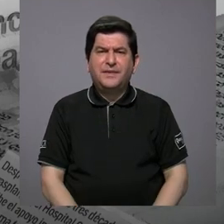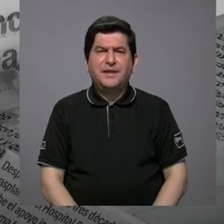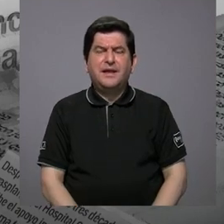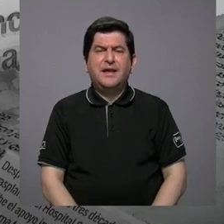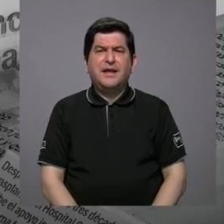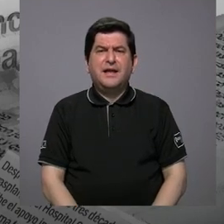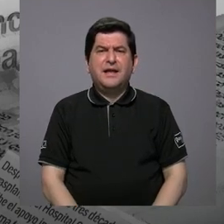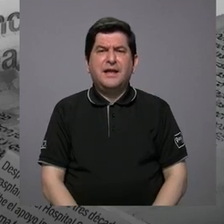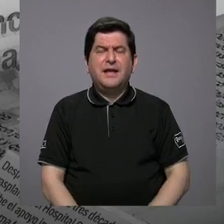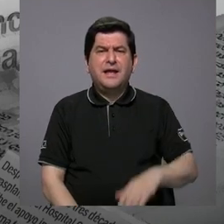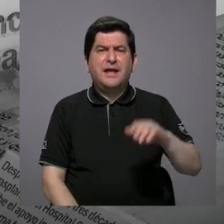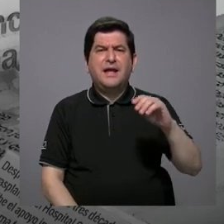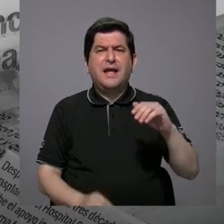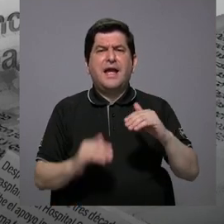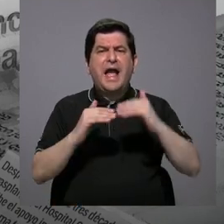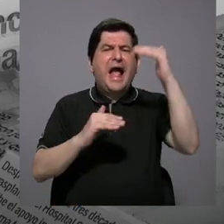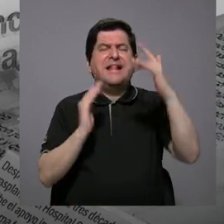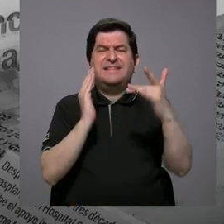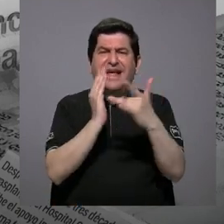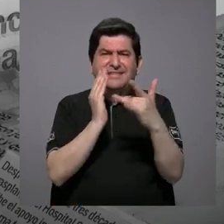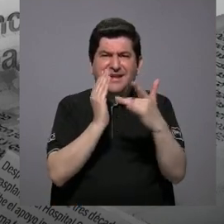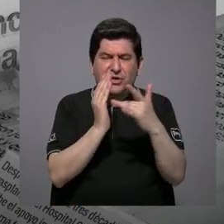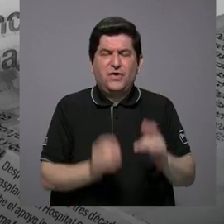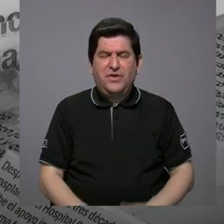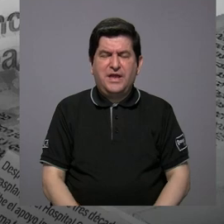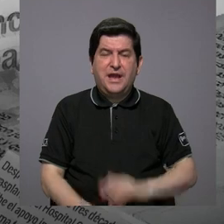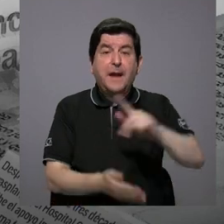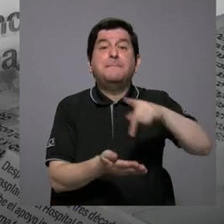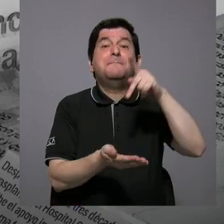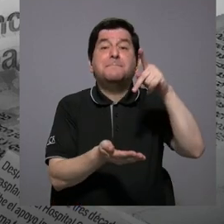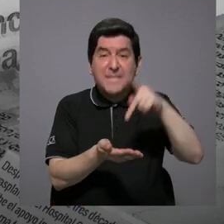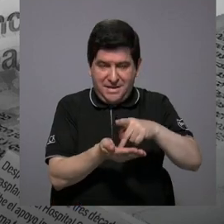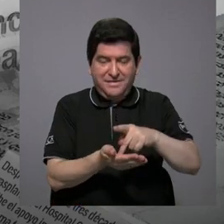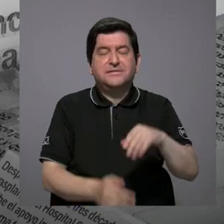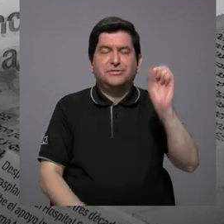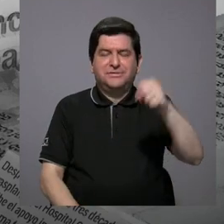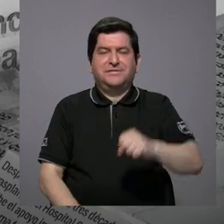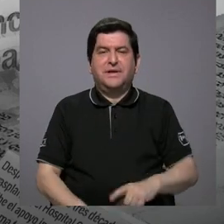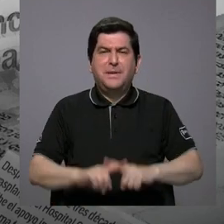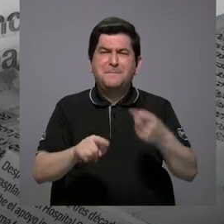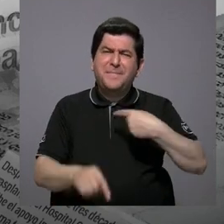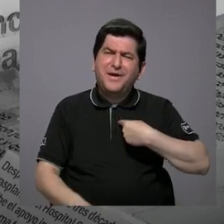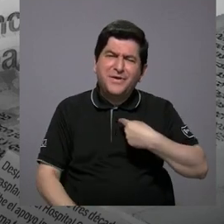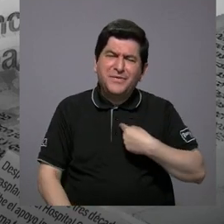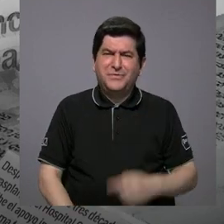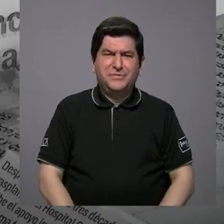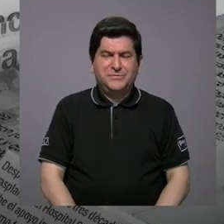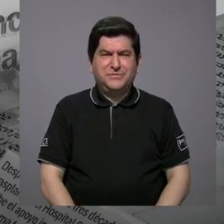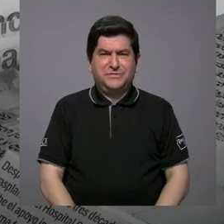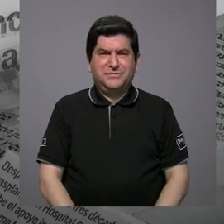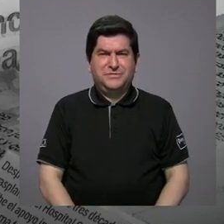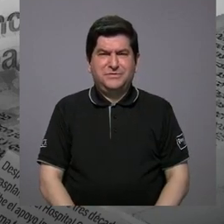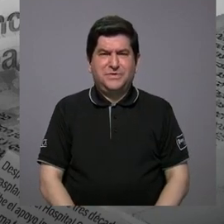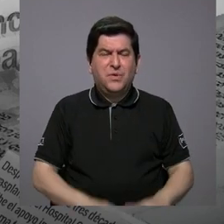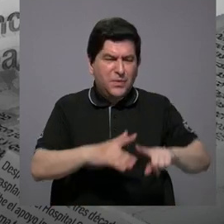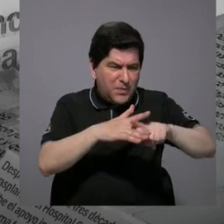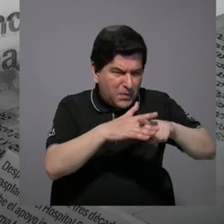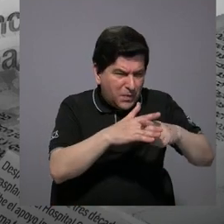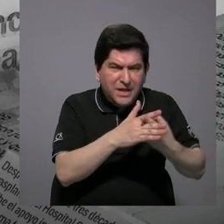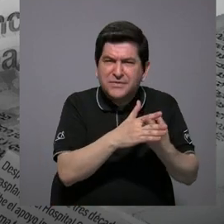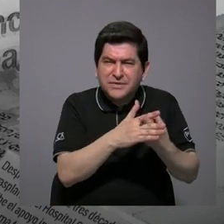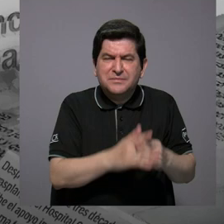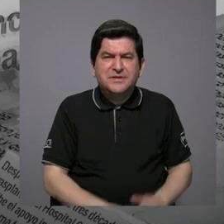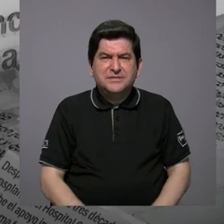Tecnología, se me olvida. Parques de. Parques de Alta Tecnología. Pero en realidad yo desde que empecé a